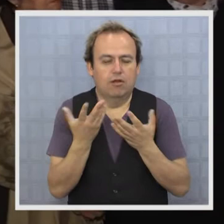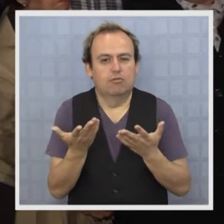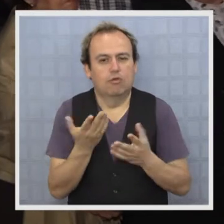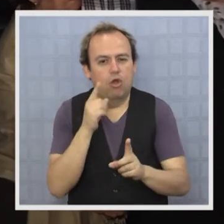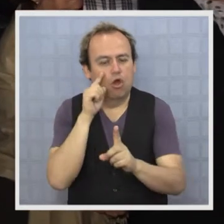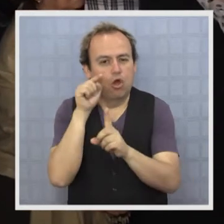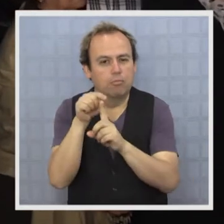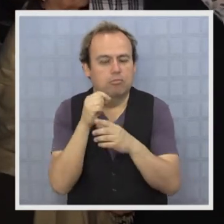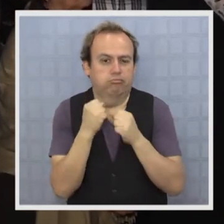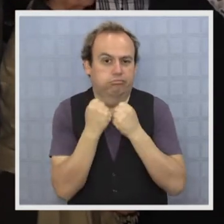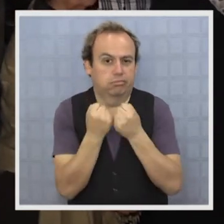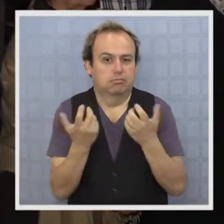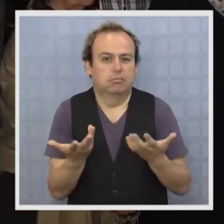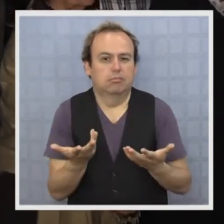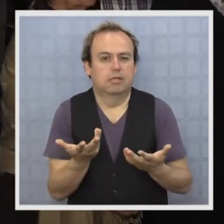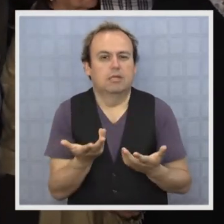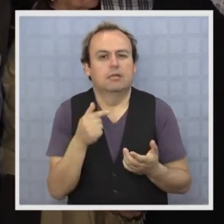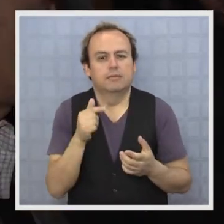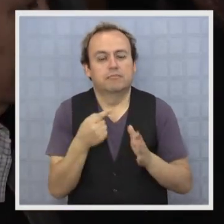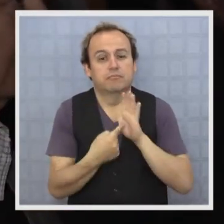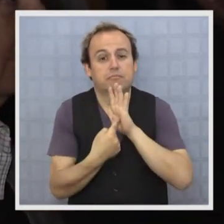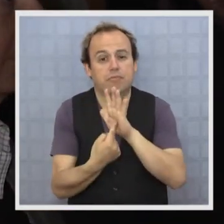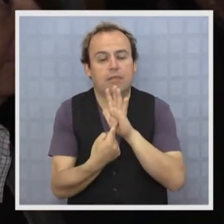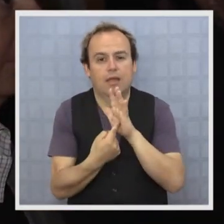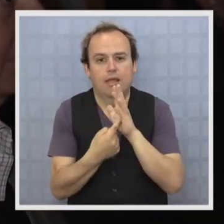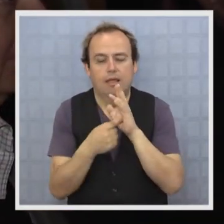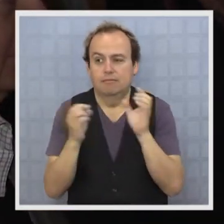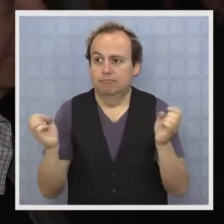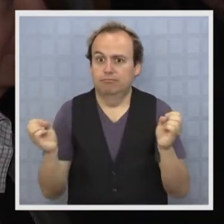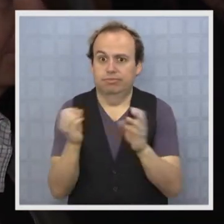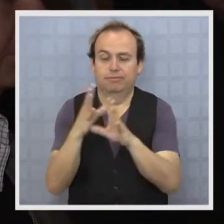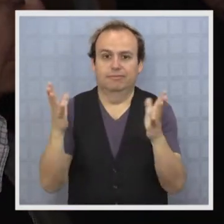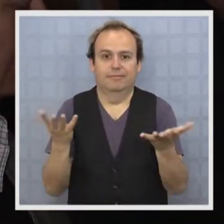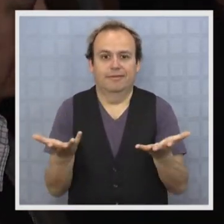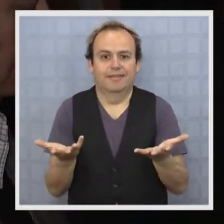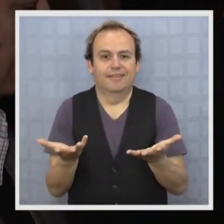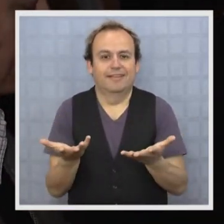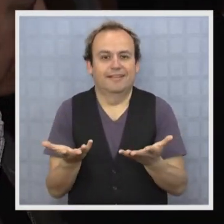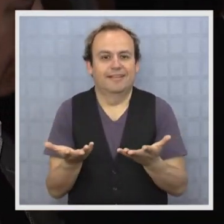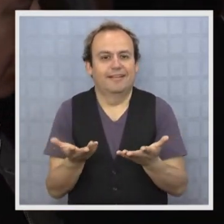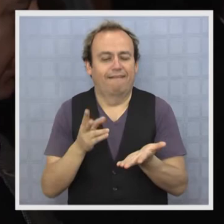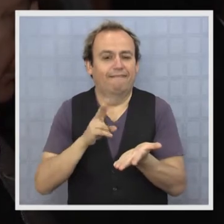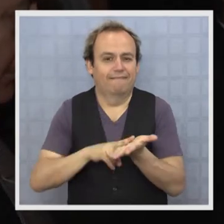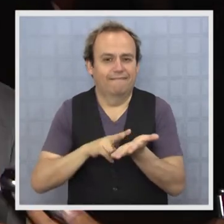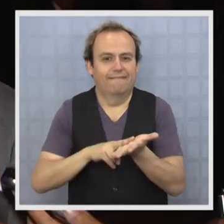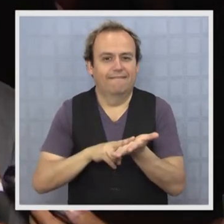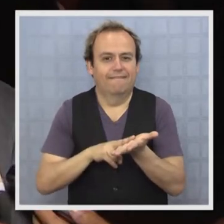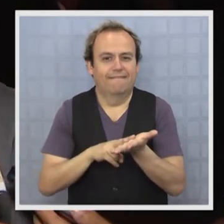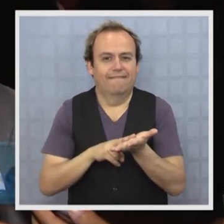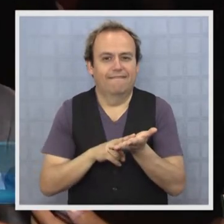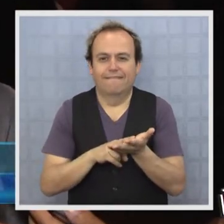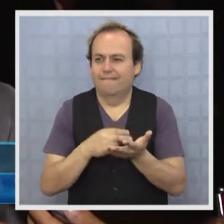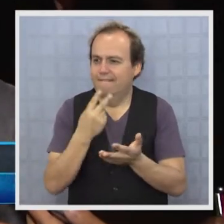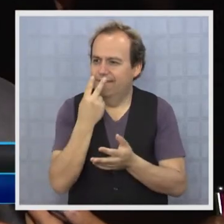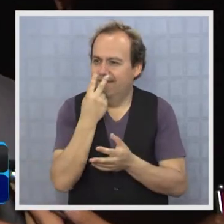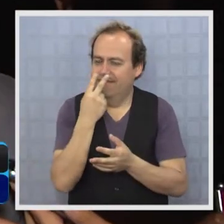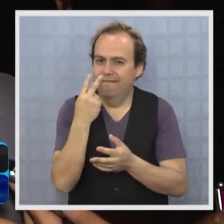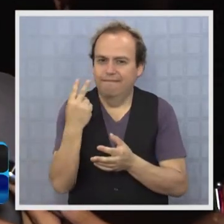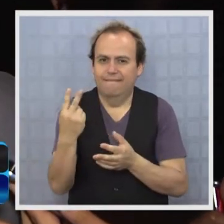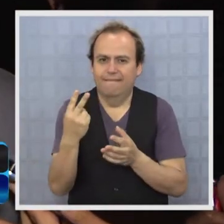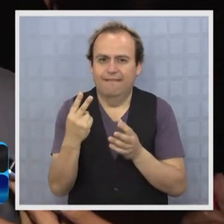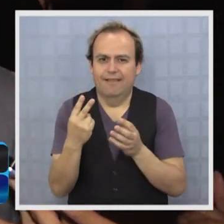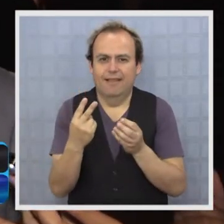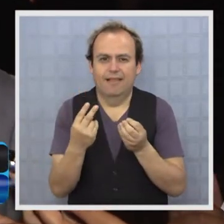potente. Tal como se ha señalado, mágico, porque realmente da la sensación de que estamos frente al